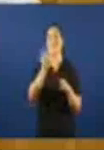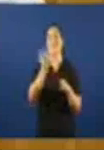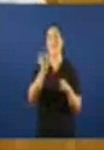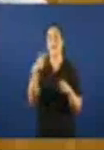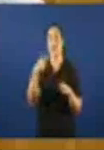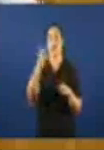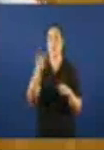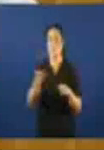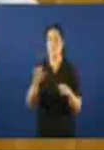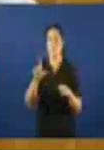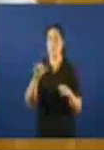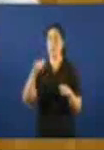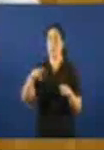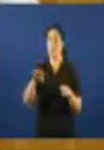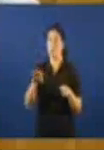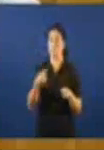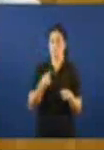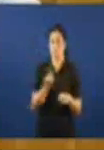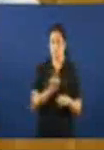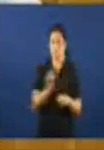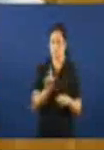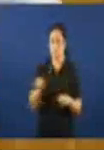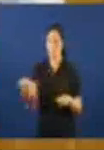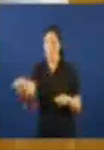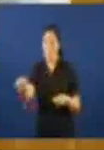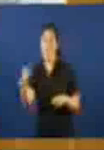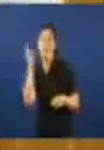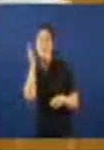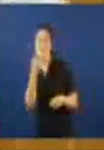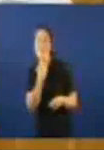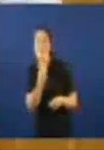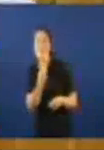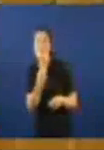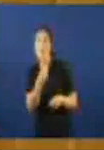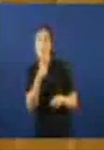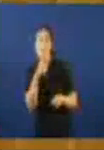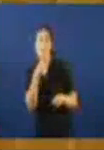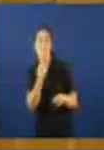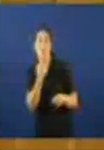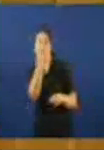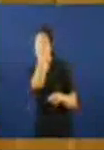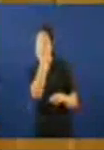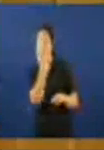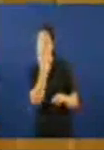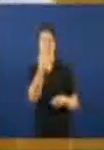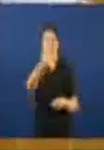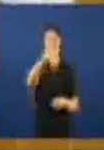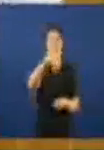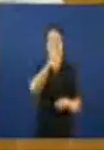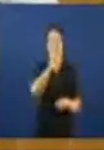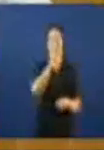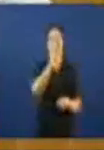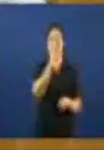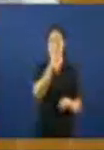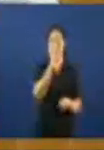Beiras que dixo chamou terroristas aos presidentes de Adif e